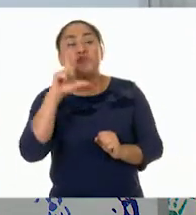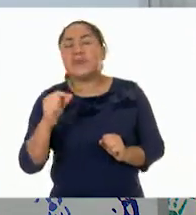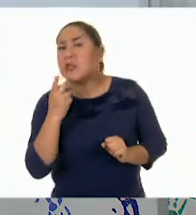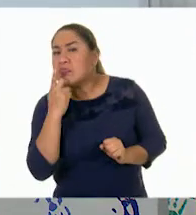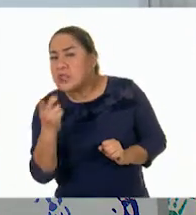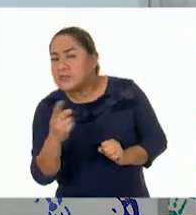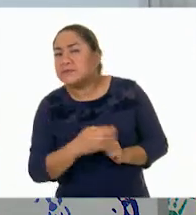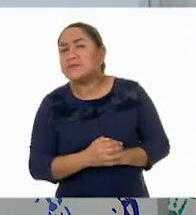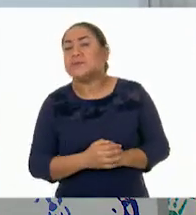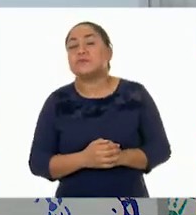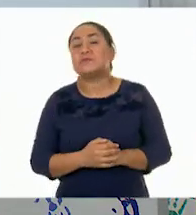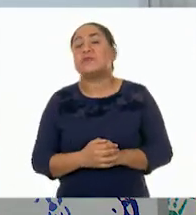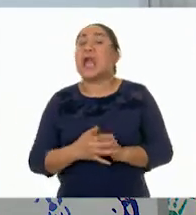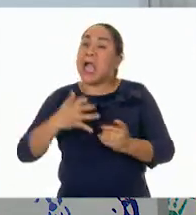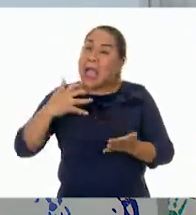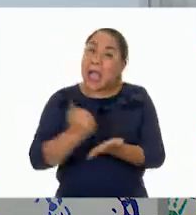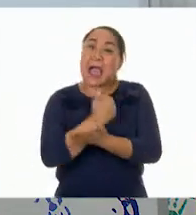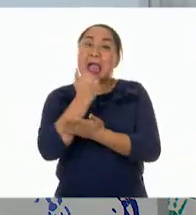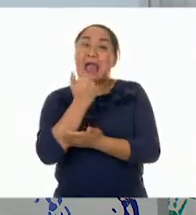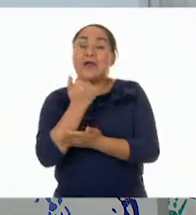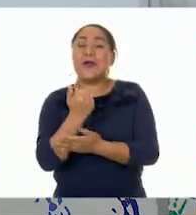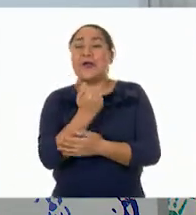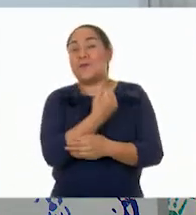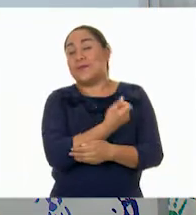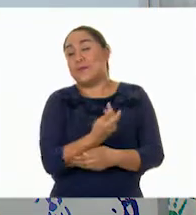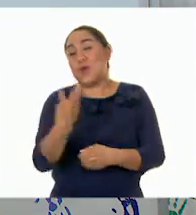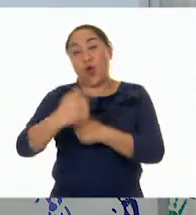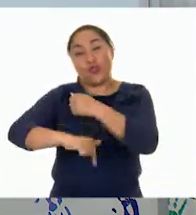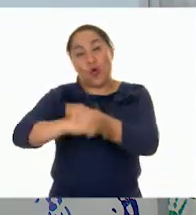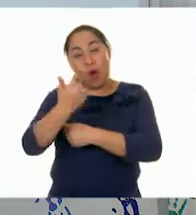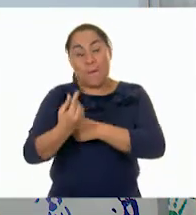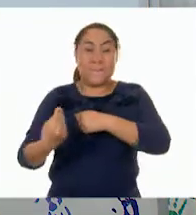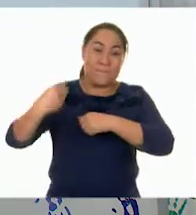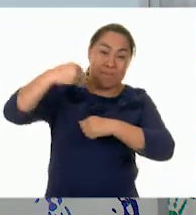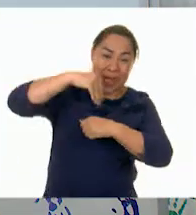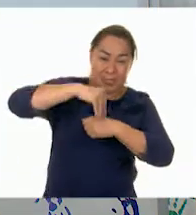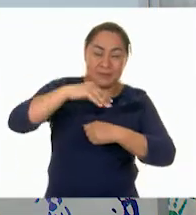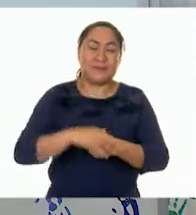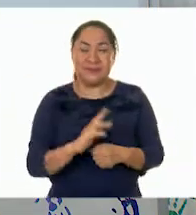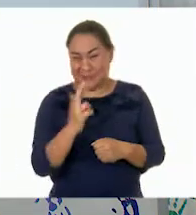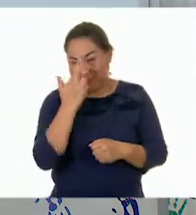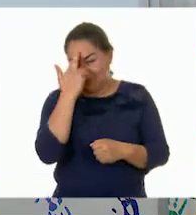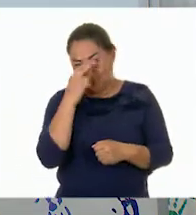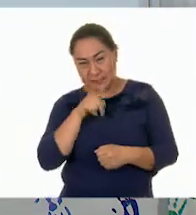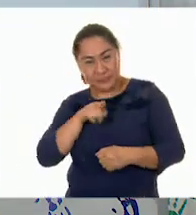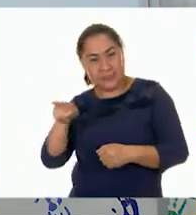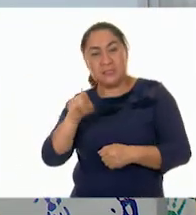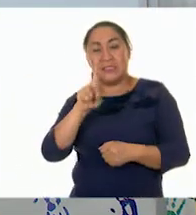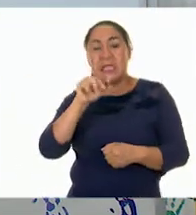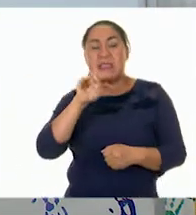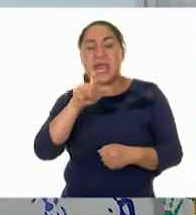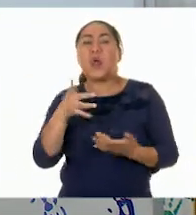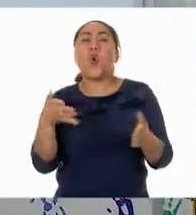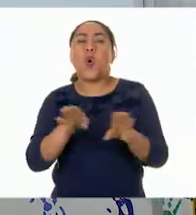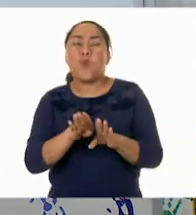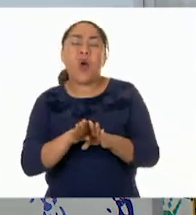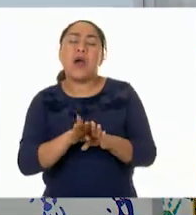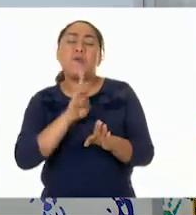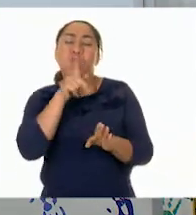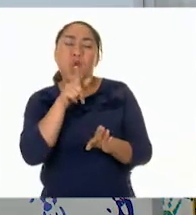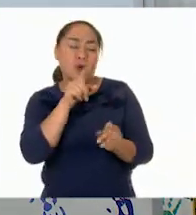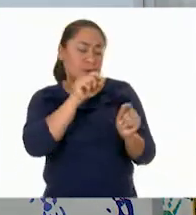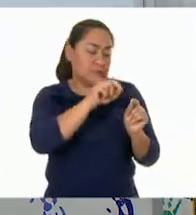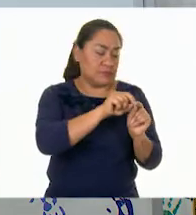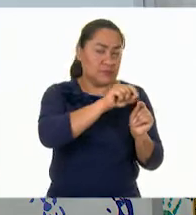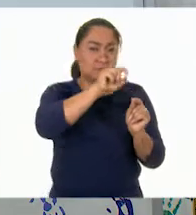que ganó 12 más. Recuerden que lo que hizo Daniel fue dar un salto de 10 y